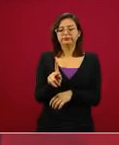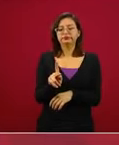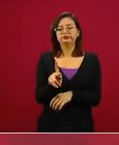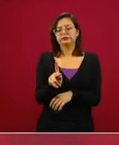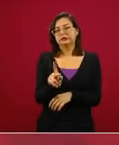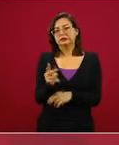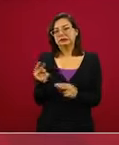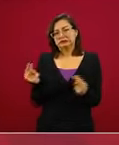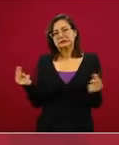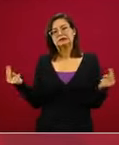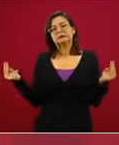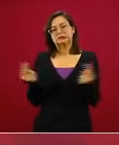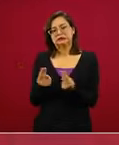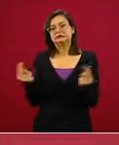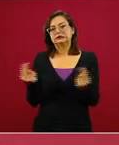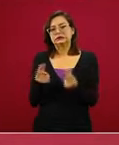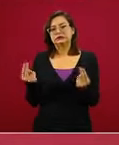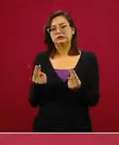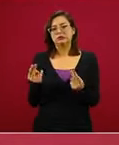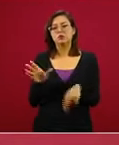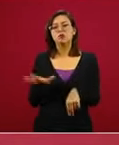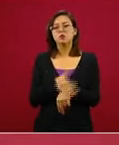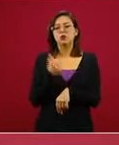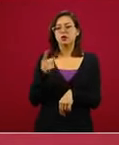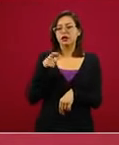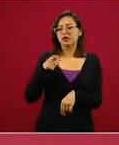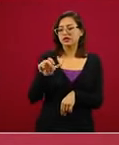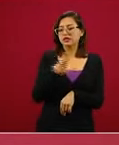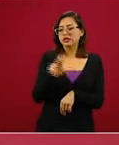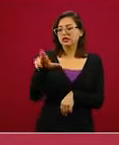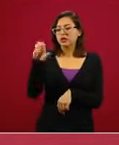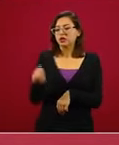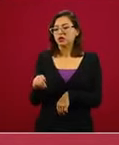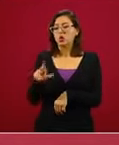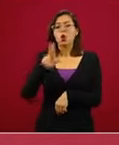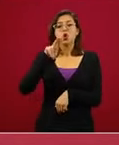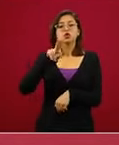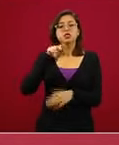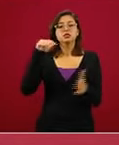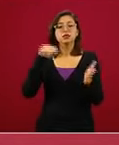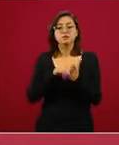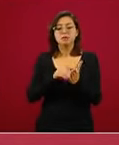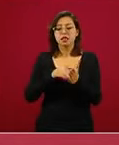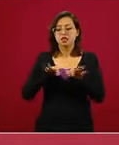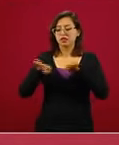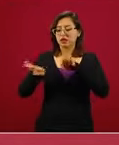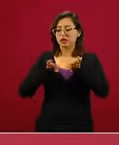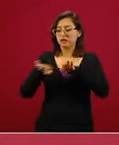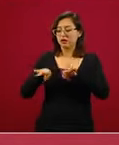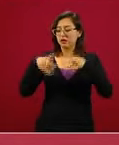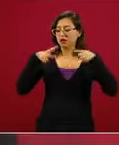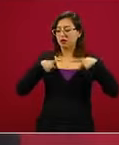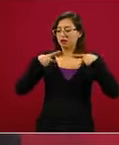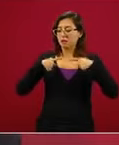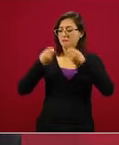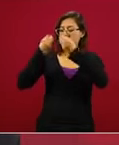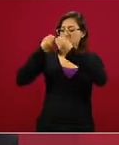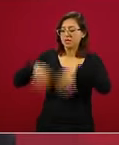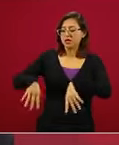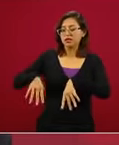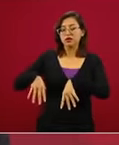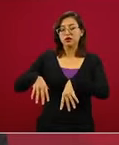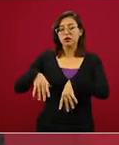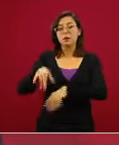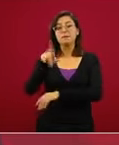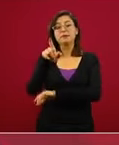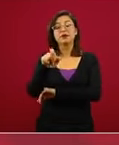Hemos perdido cerca de 80 mil empleos o poco más de 80 mil empleos en el Estado que representan casi el 22 por